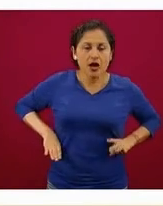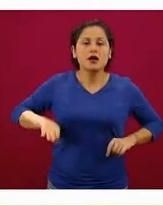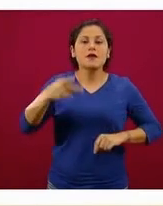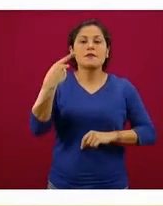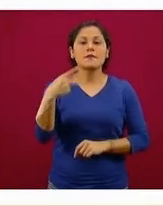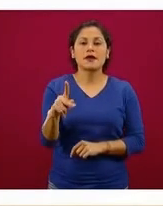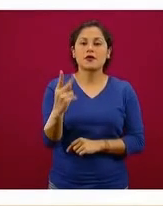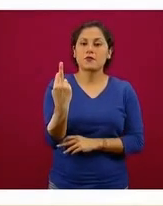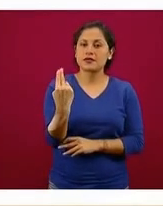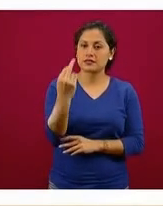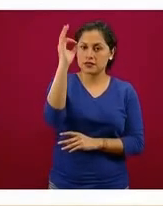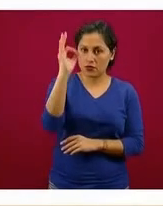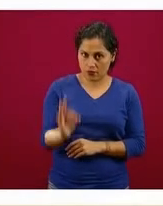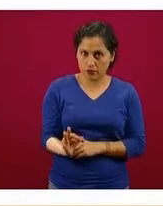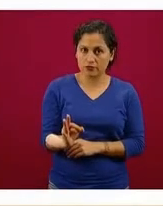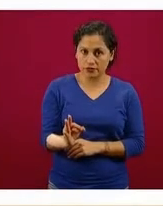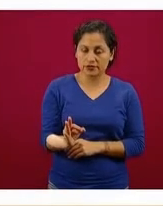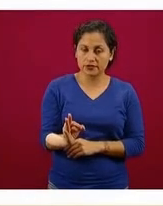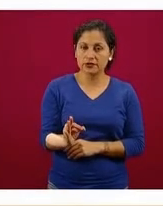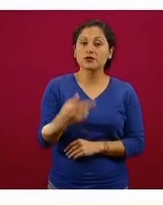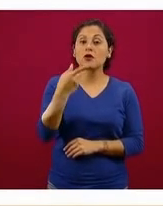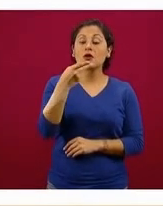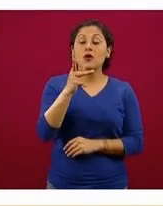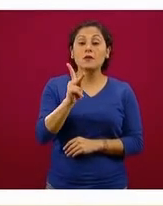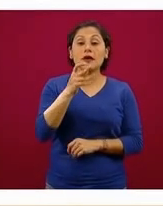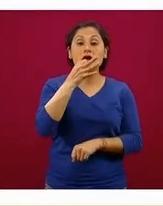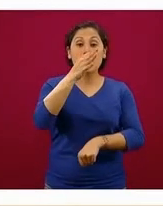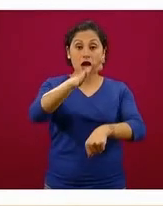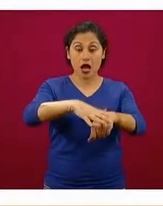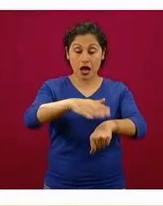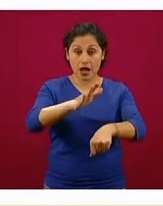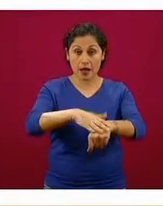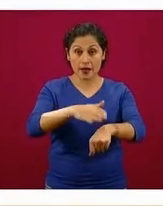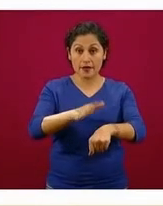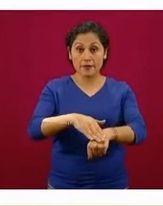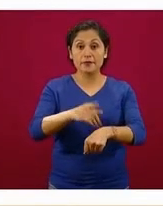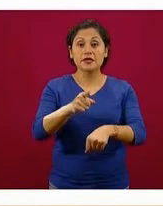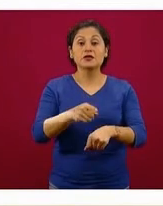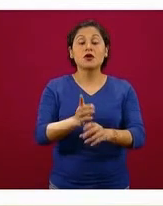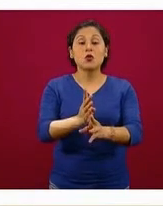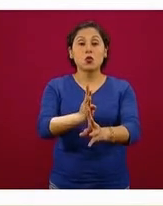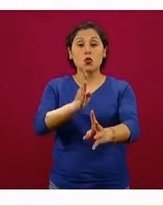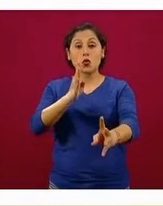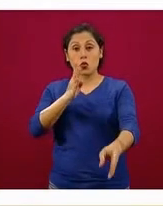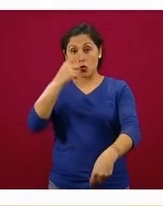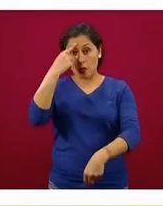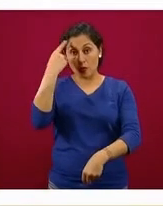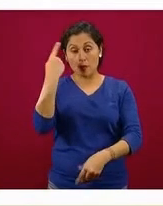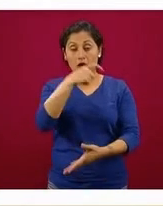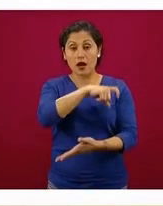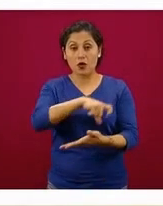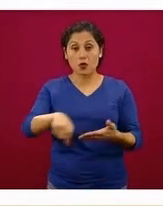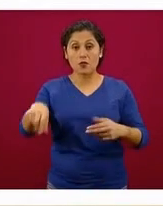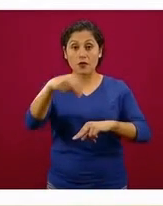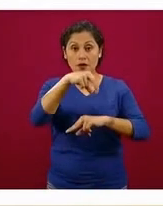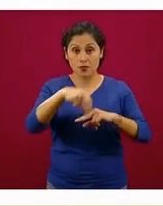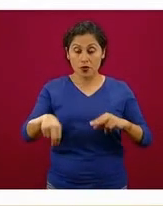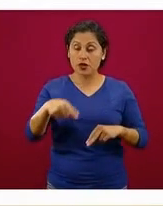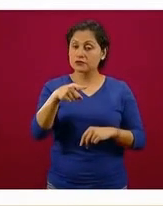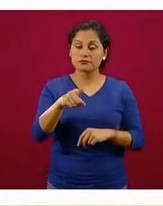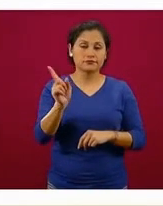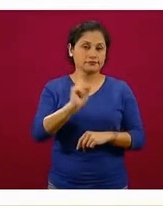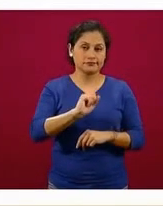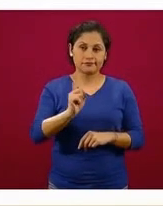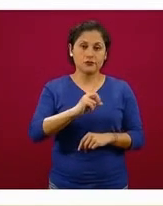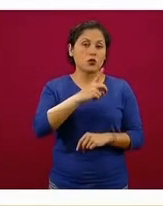las boletos o los mecanismos de derecho de acceso para este tipo de establecimientos, que no se